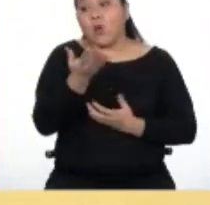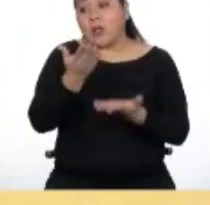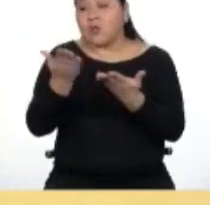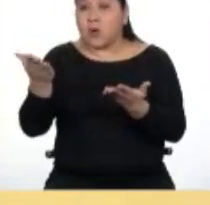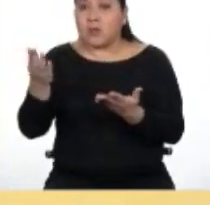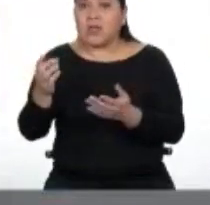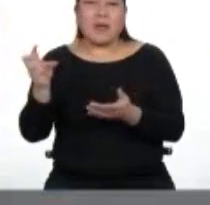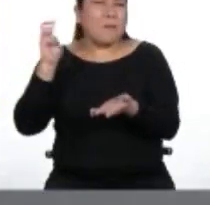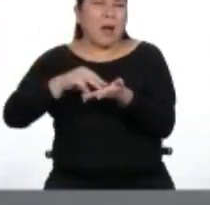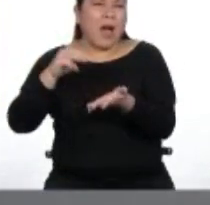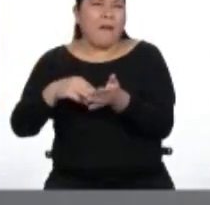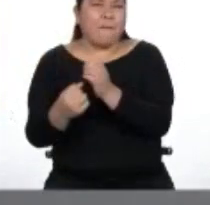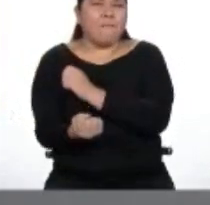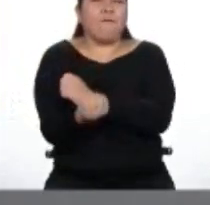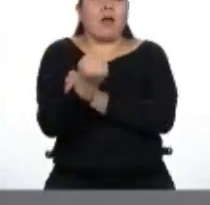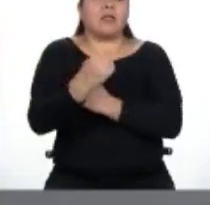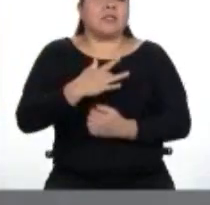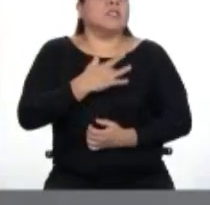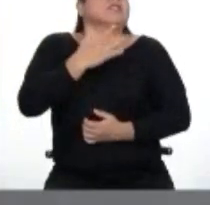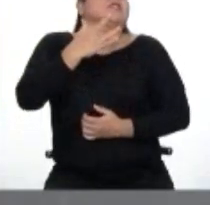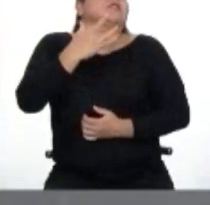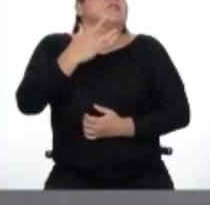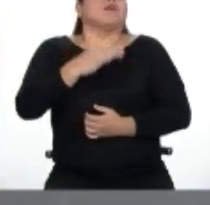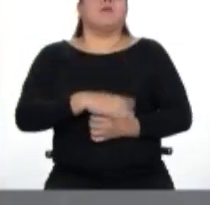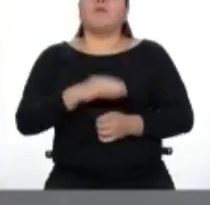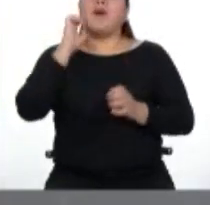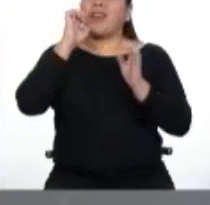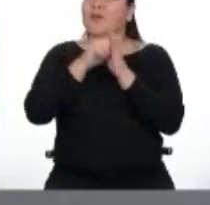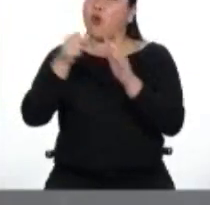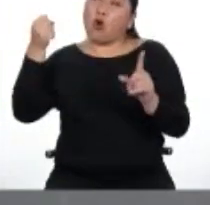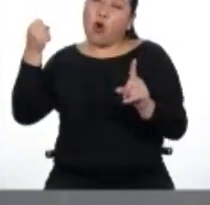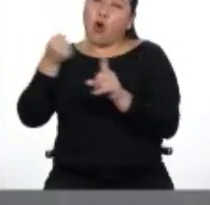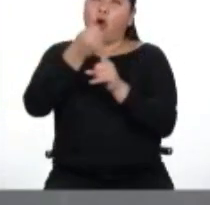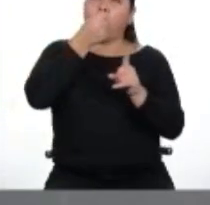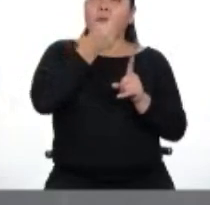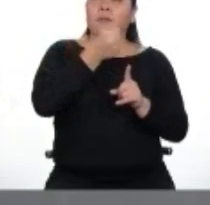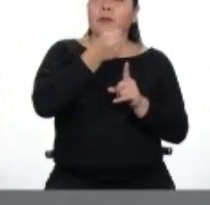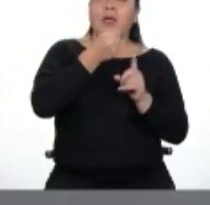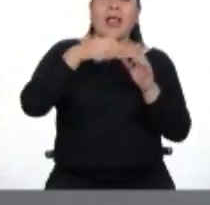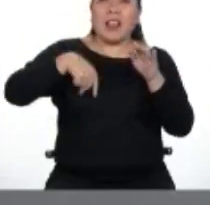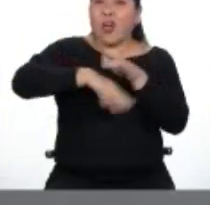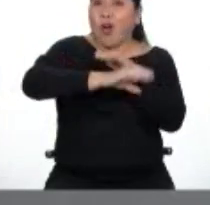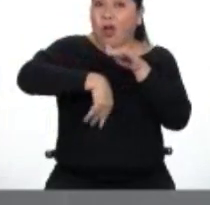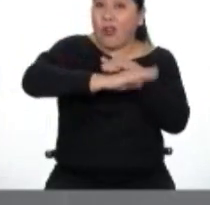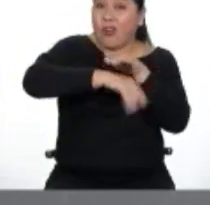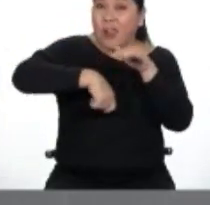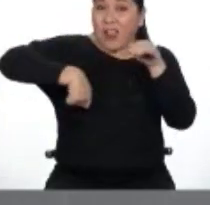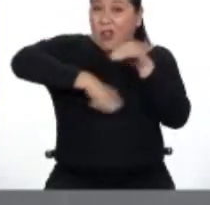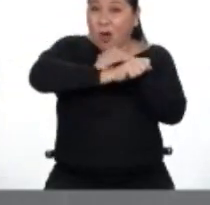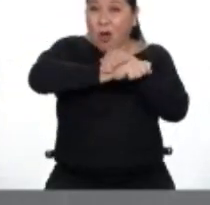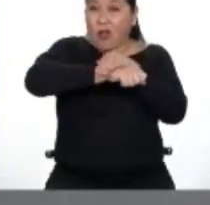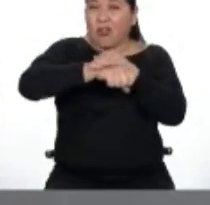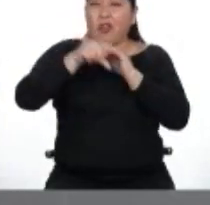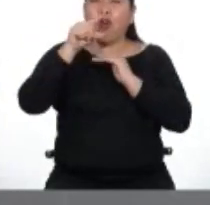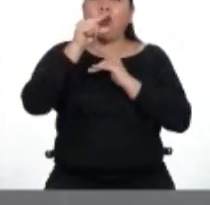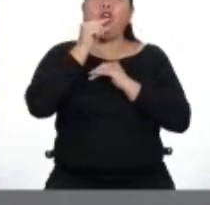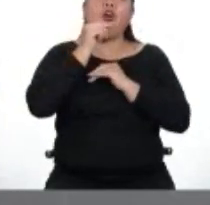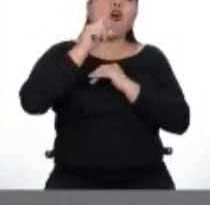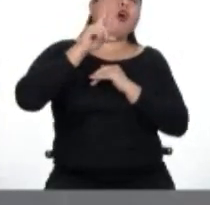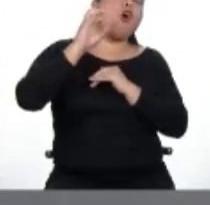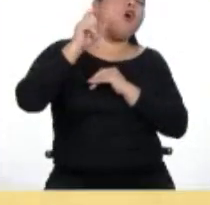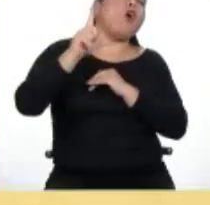emociones. ¡Claro! ¡Como un gol! ¡Ah! Si Cristian hubiese metido ese gol, ¿cómo lo habríamos